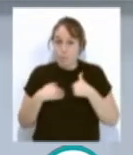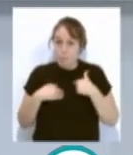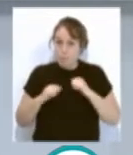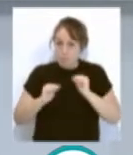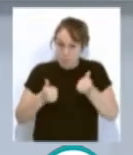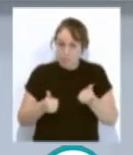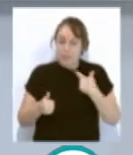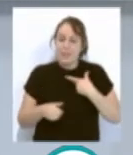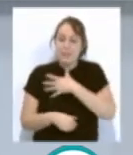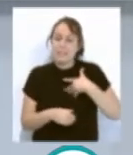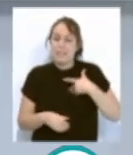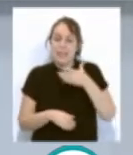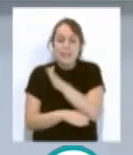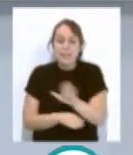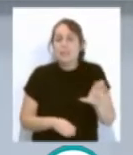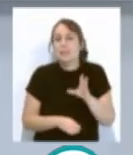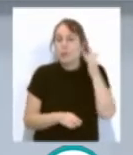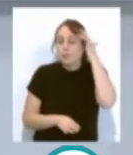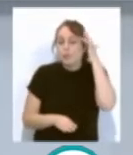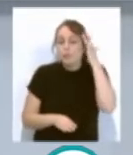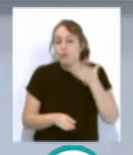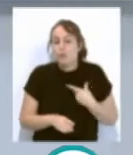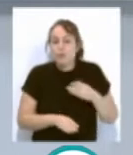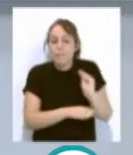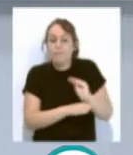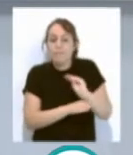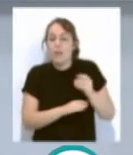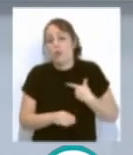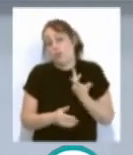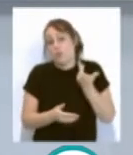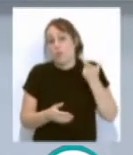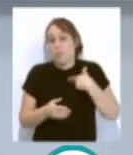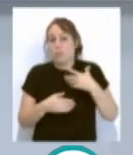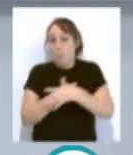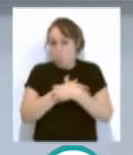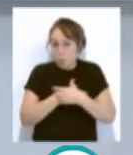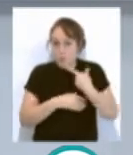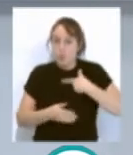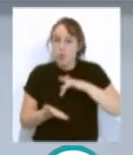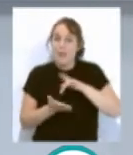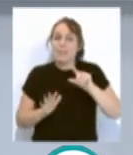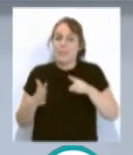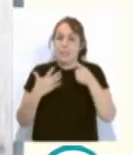cumplir la ilusión de los niños y niñas con menos recursos económicos de la ciudad el próximo 6 de enero.